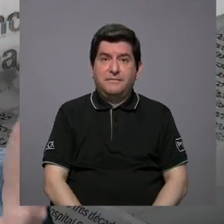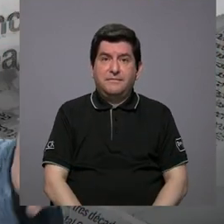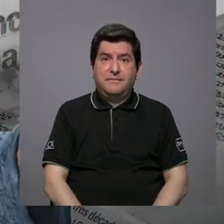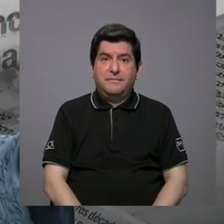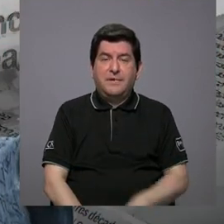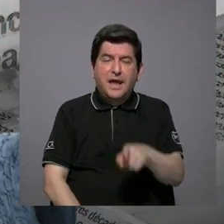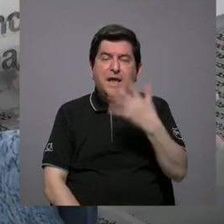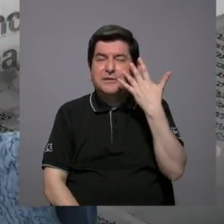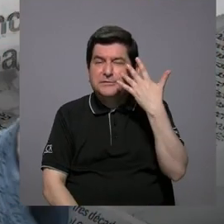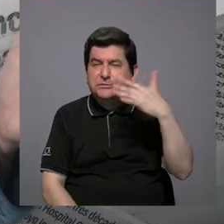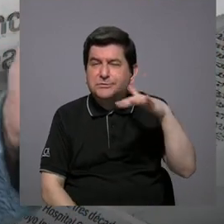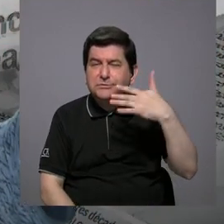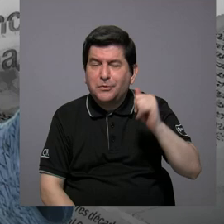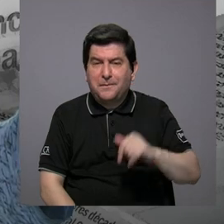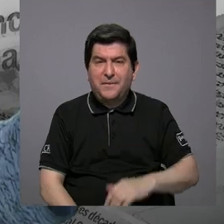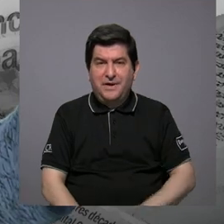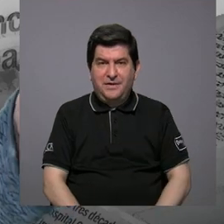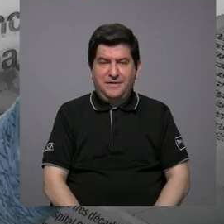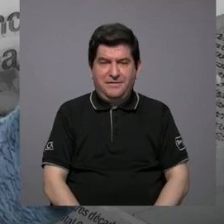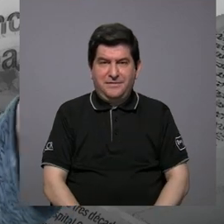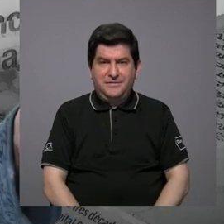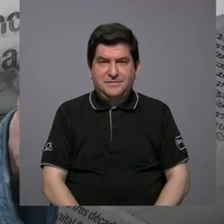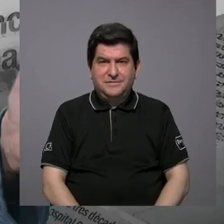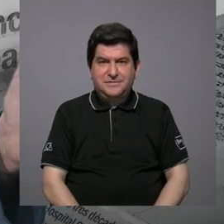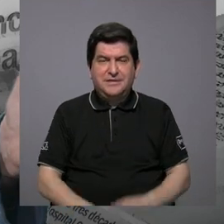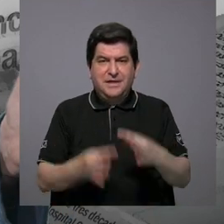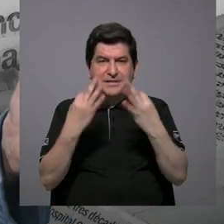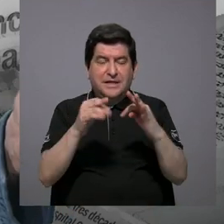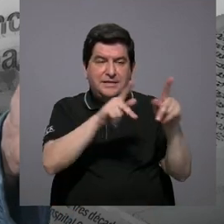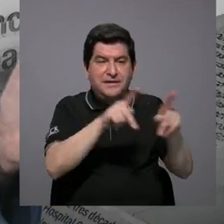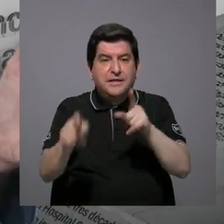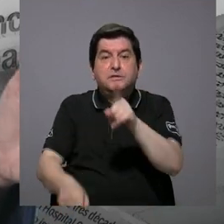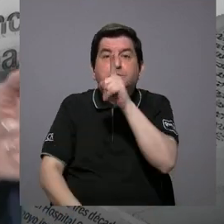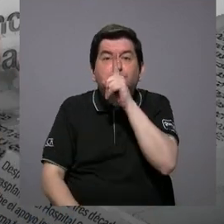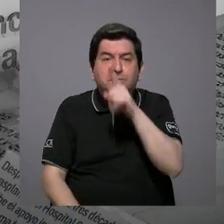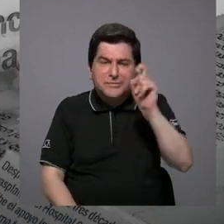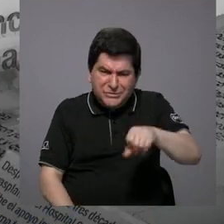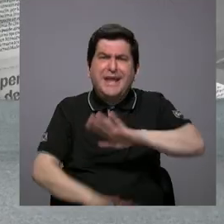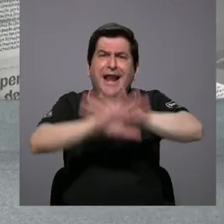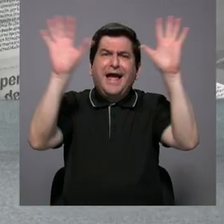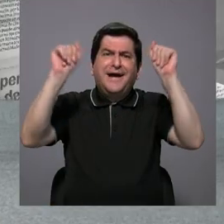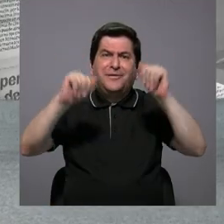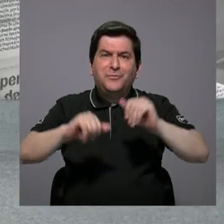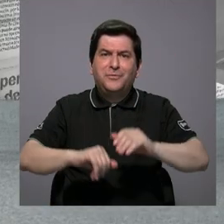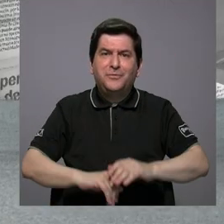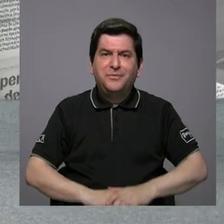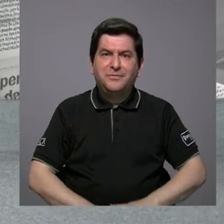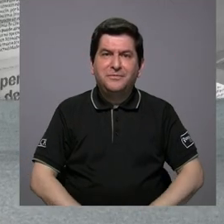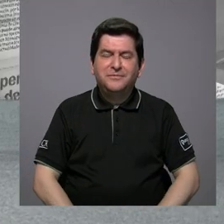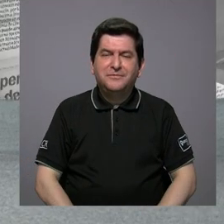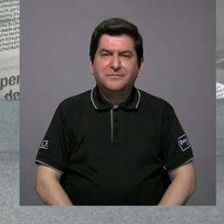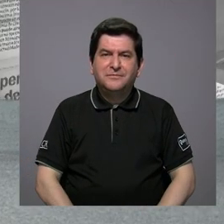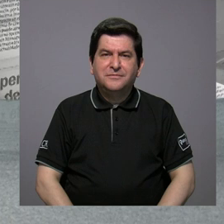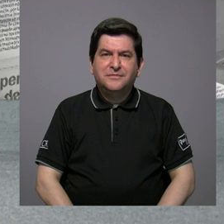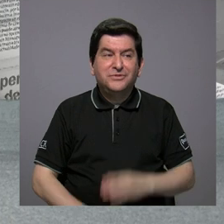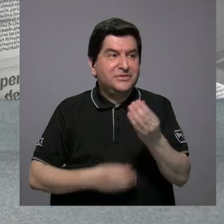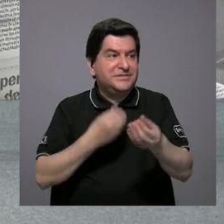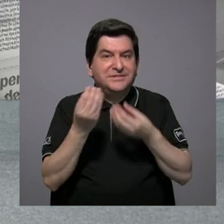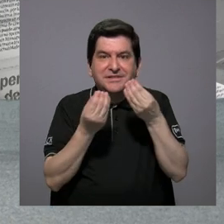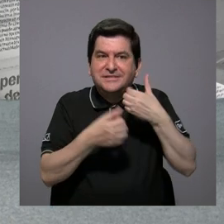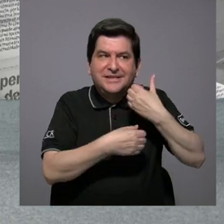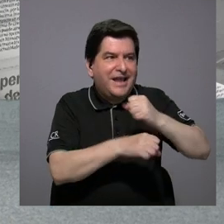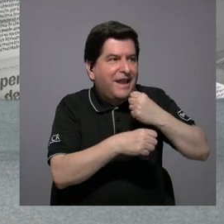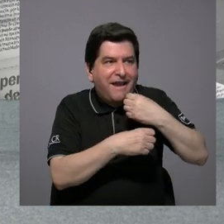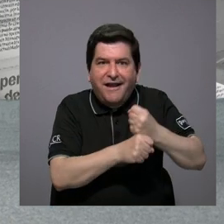da la sensación que es para callar la gente, la comunidad. Entonces, ¿qué hacer con las